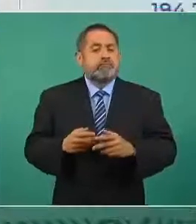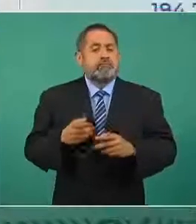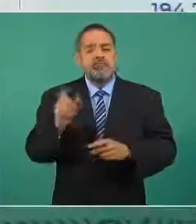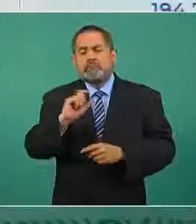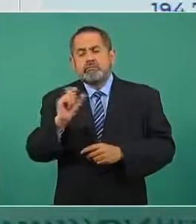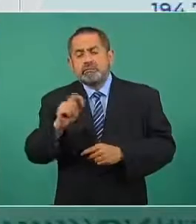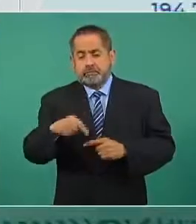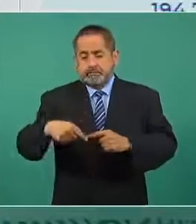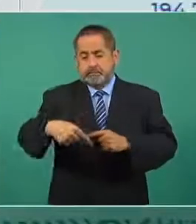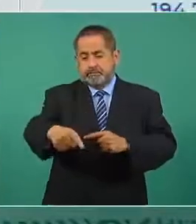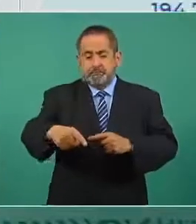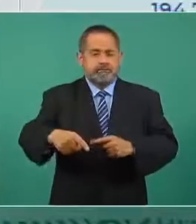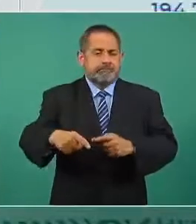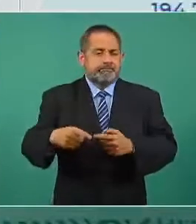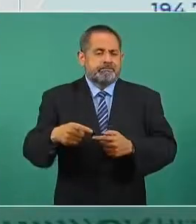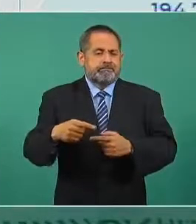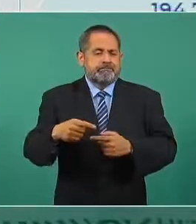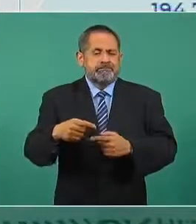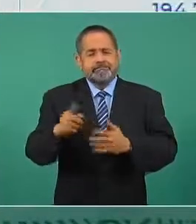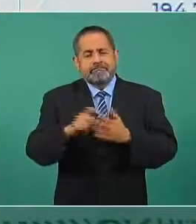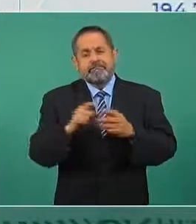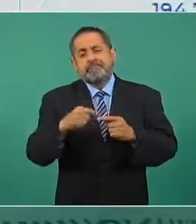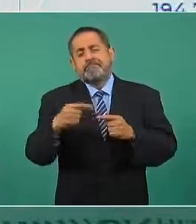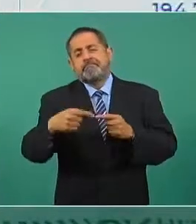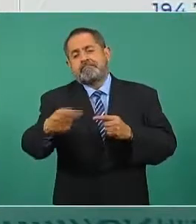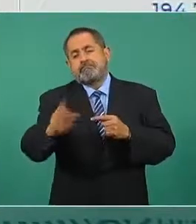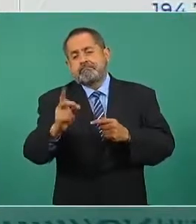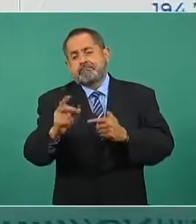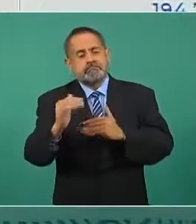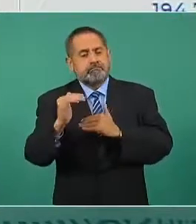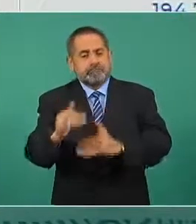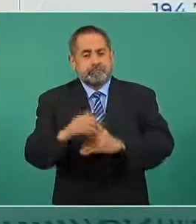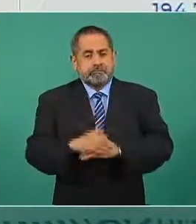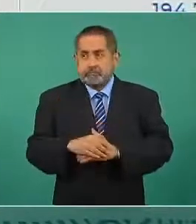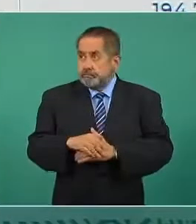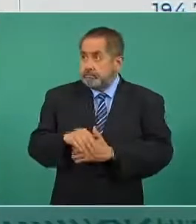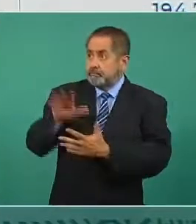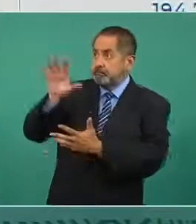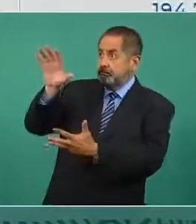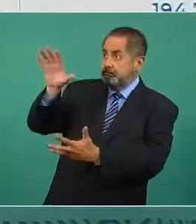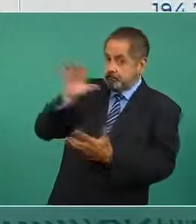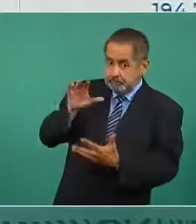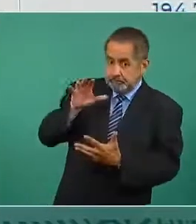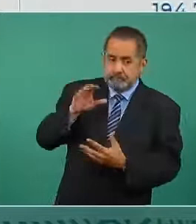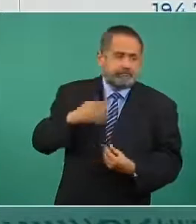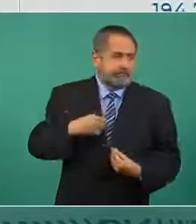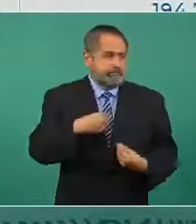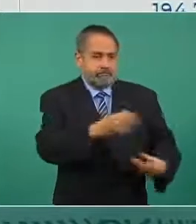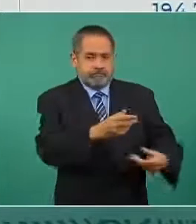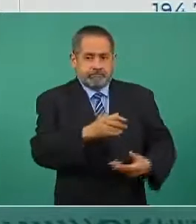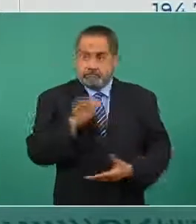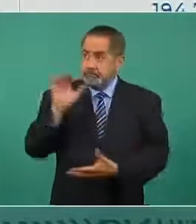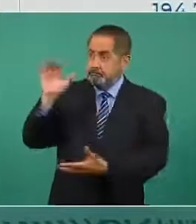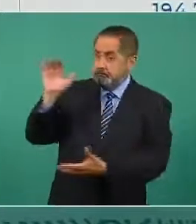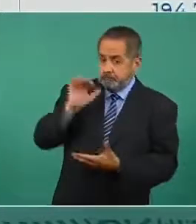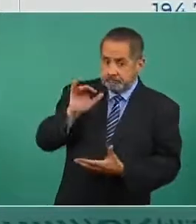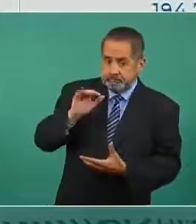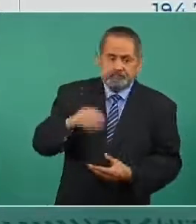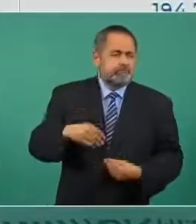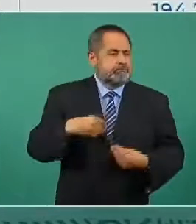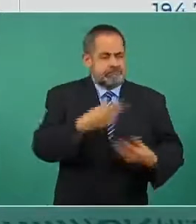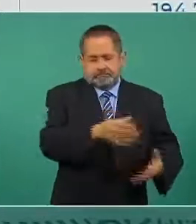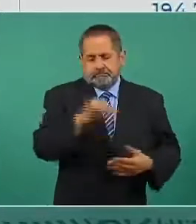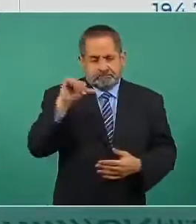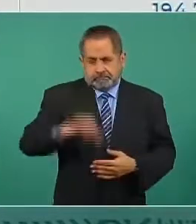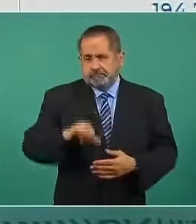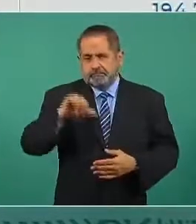de este mes y hasta diciembre y conforme nos vayan entregando las empresas haremos la distribución